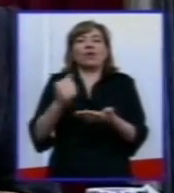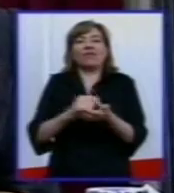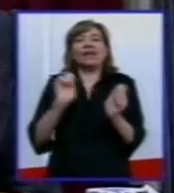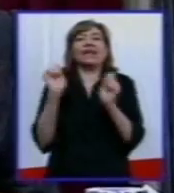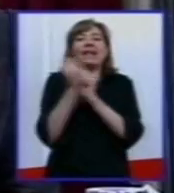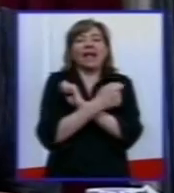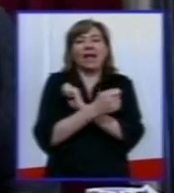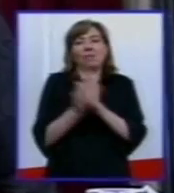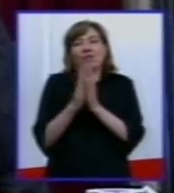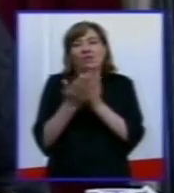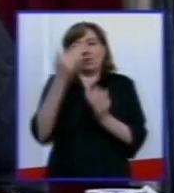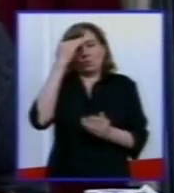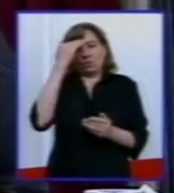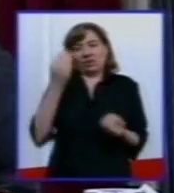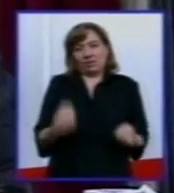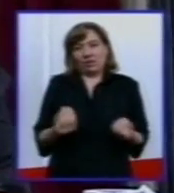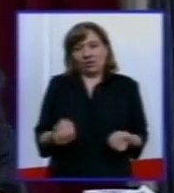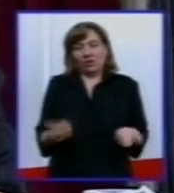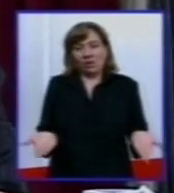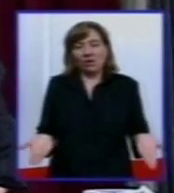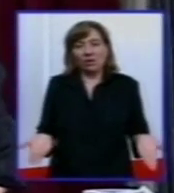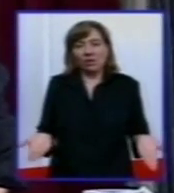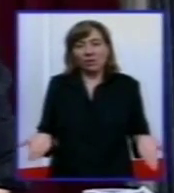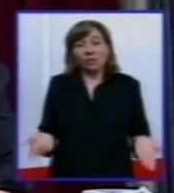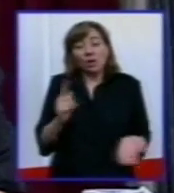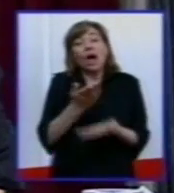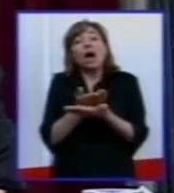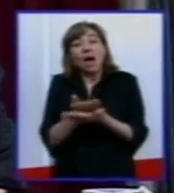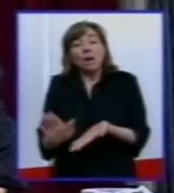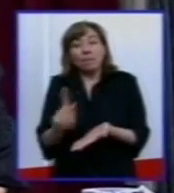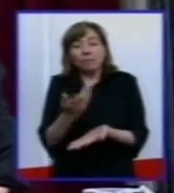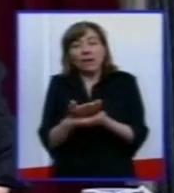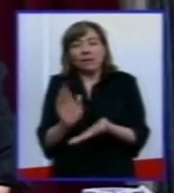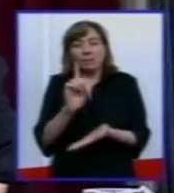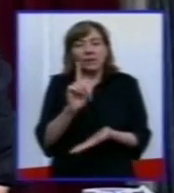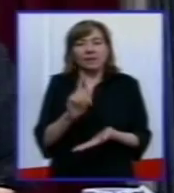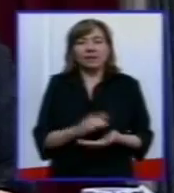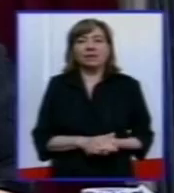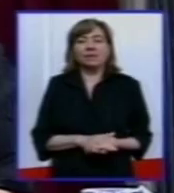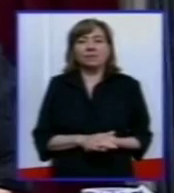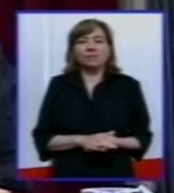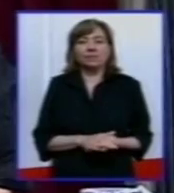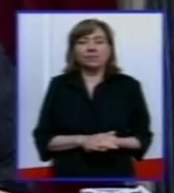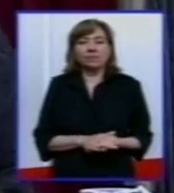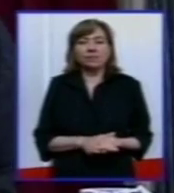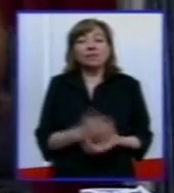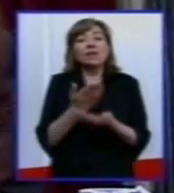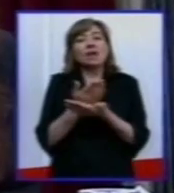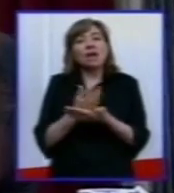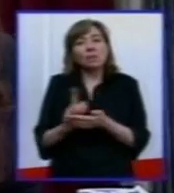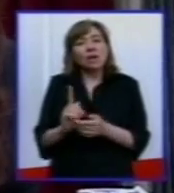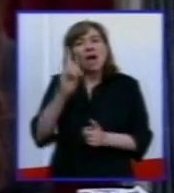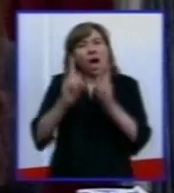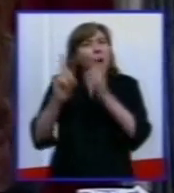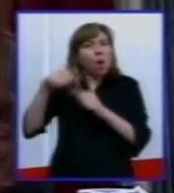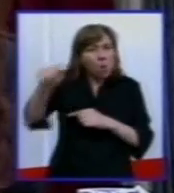¿alguno me ha